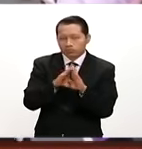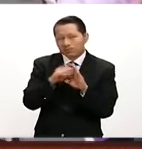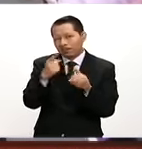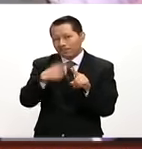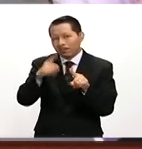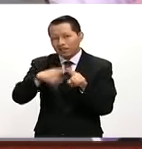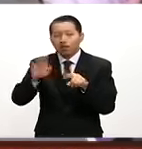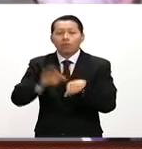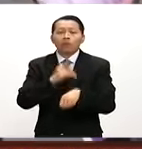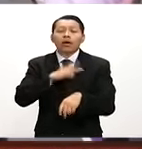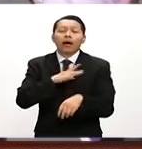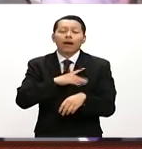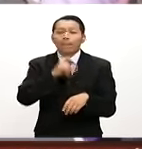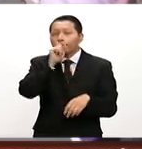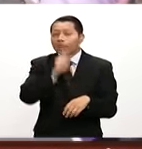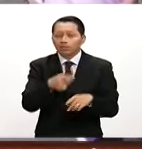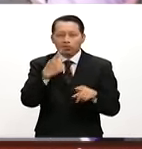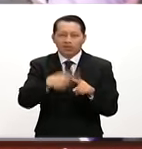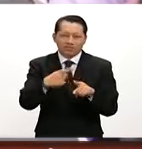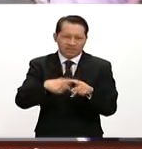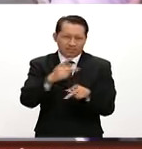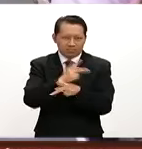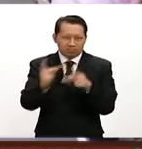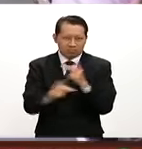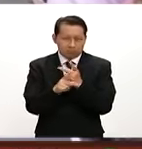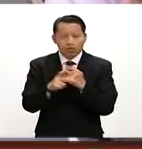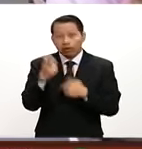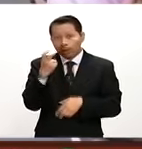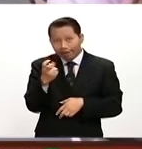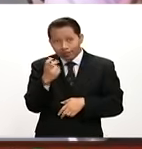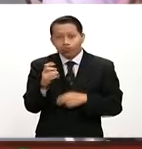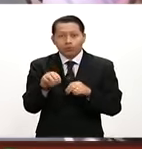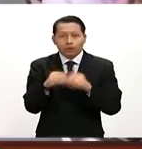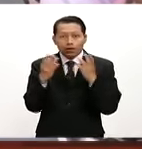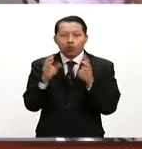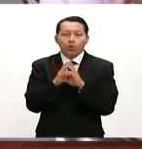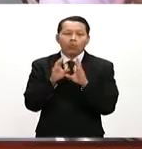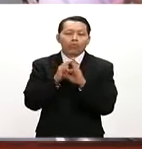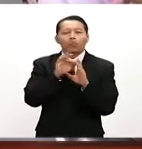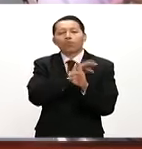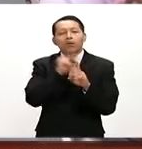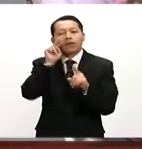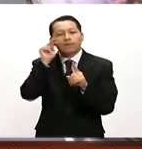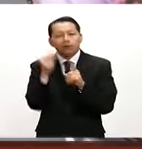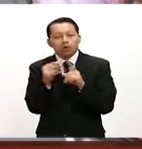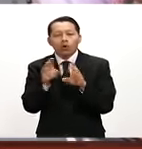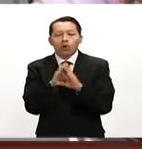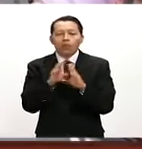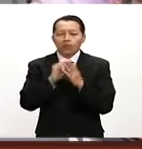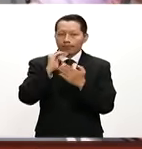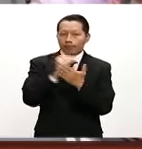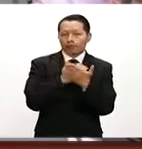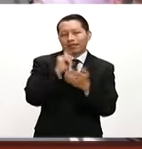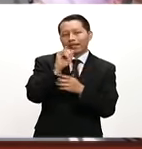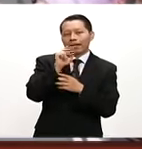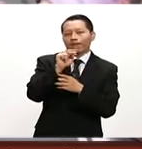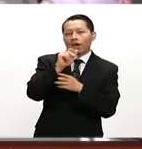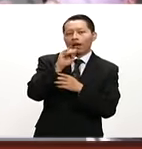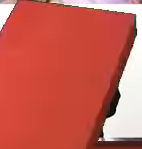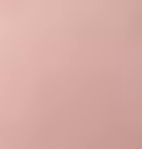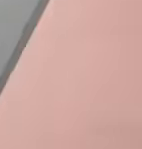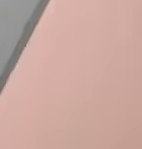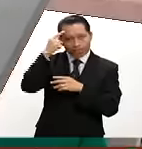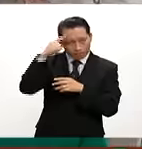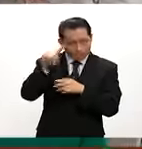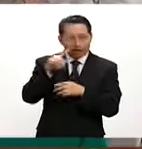pase con el precio de los insumos. Y eso reduce desde alguna perspectiva el impacto inflacionario de los cambios en los